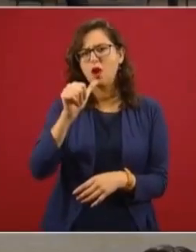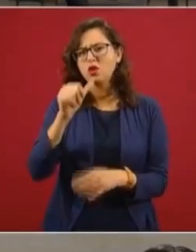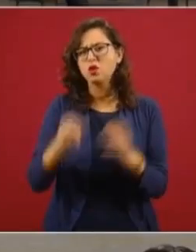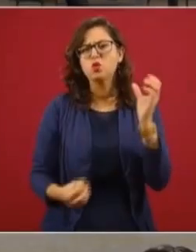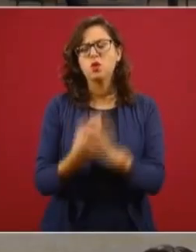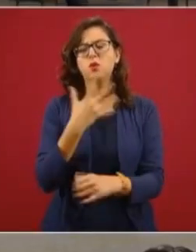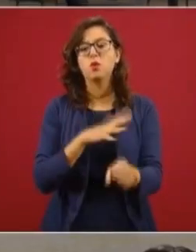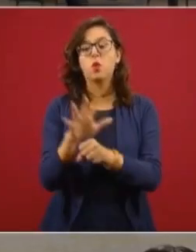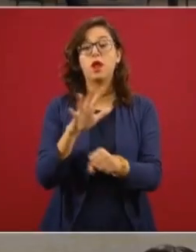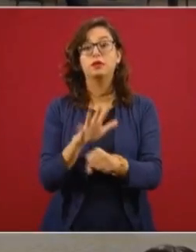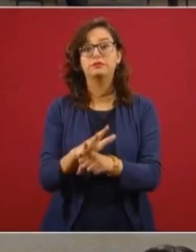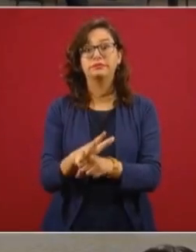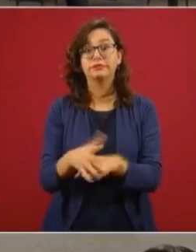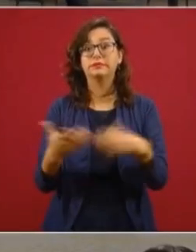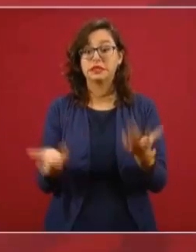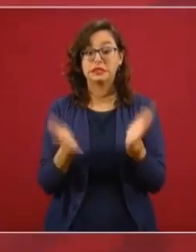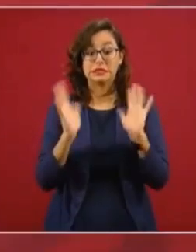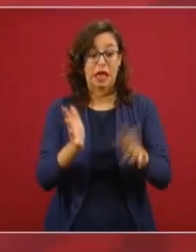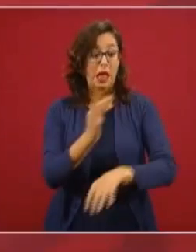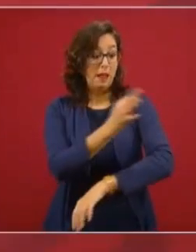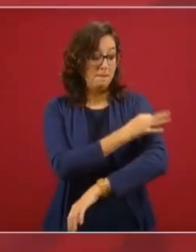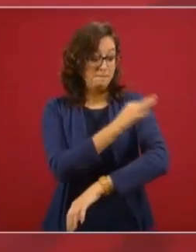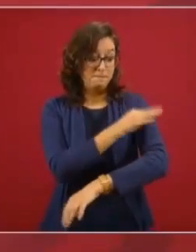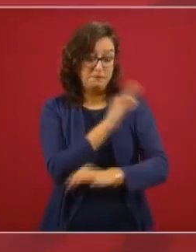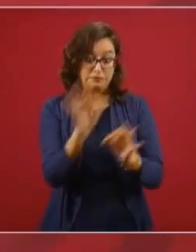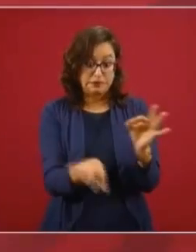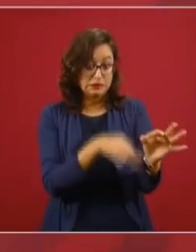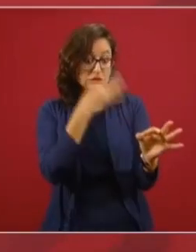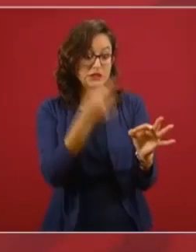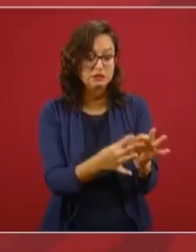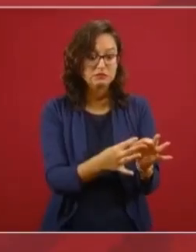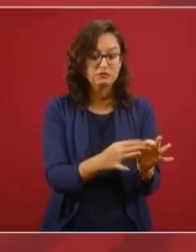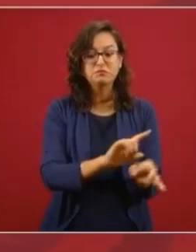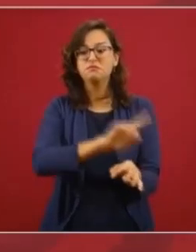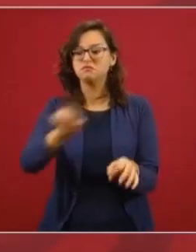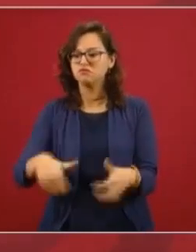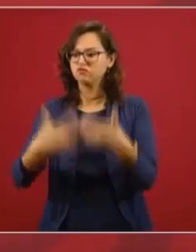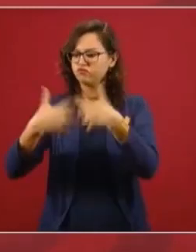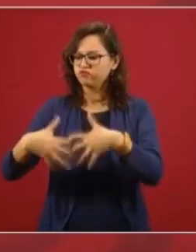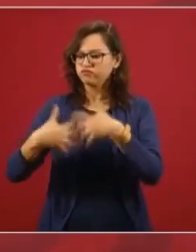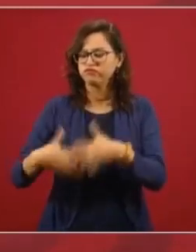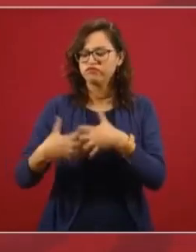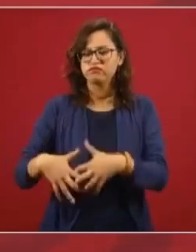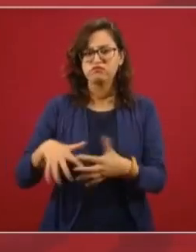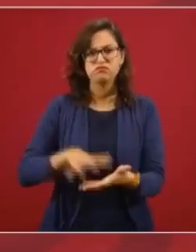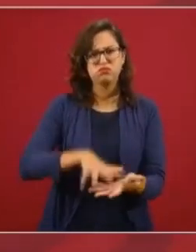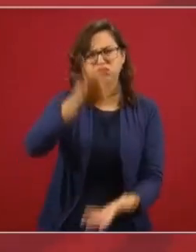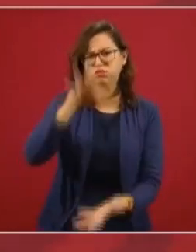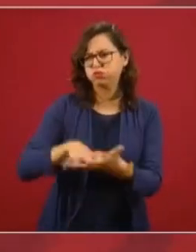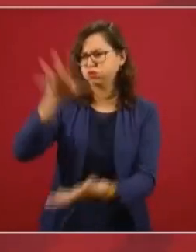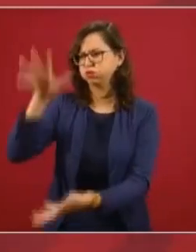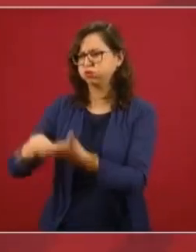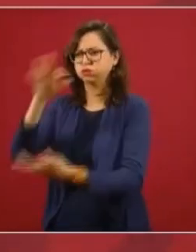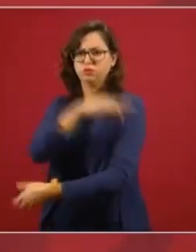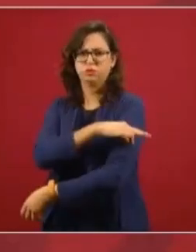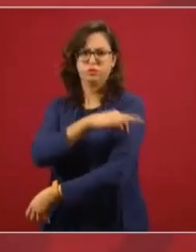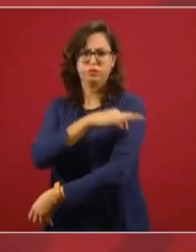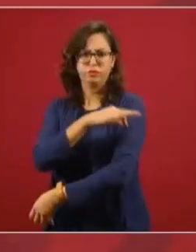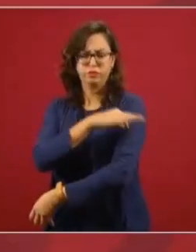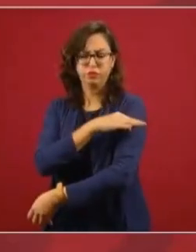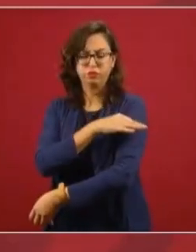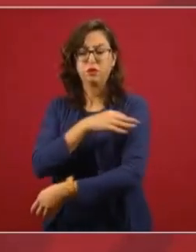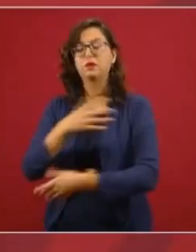Primera cosa que hay que tener clara. Entonces, noviembre se presenta a la autoridad regulatoria. En cuanto a la autoridad regulatoria